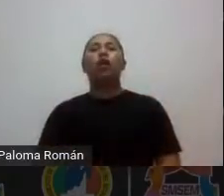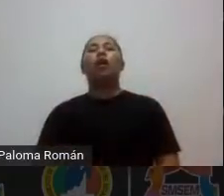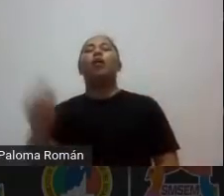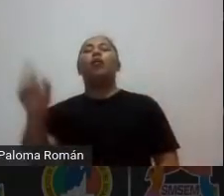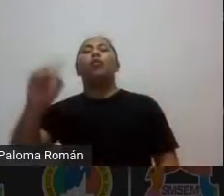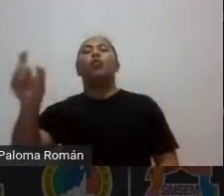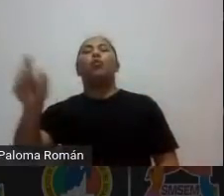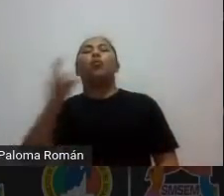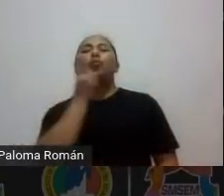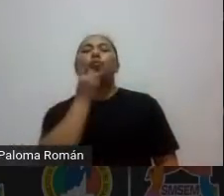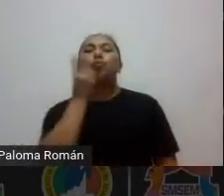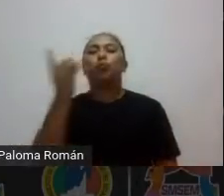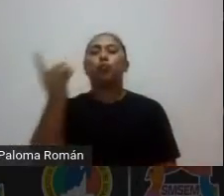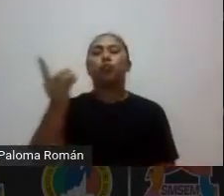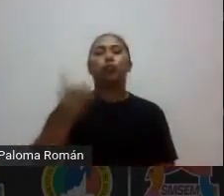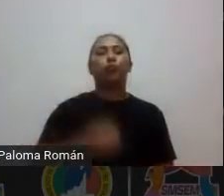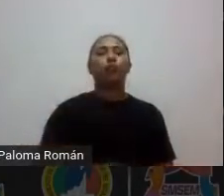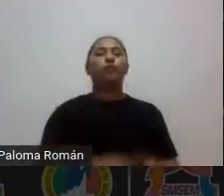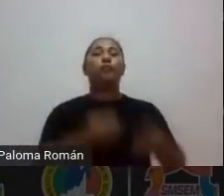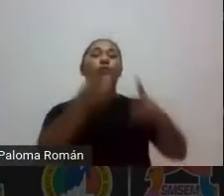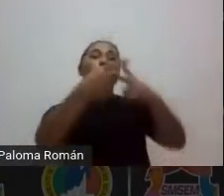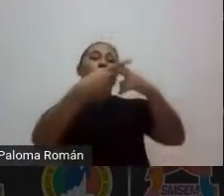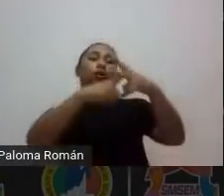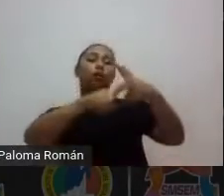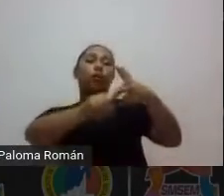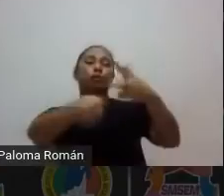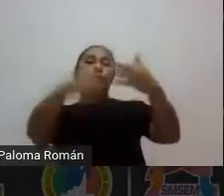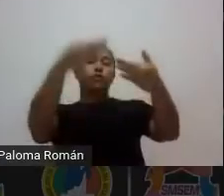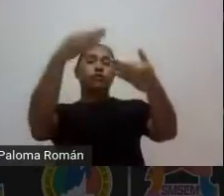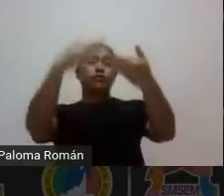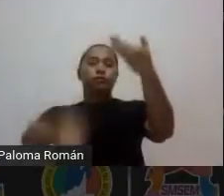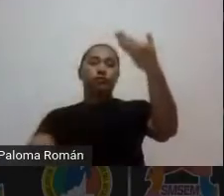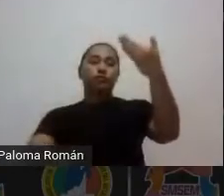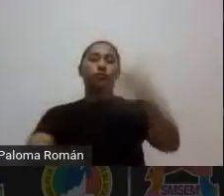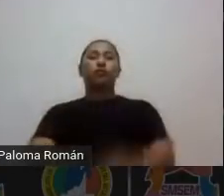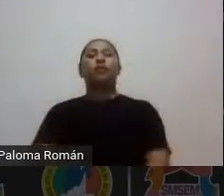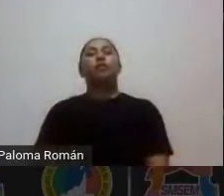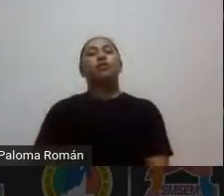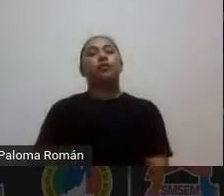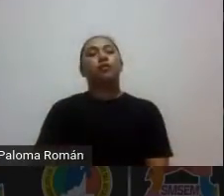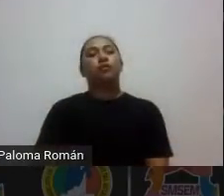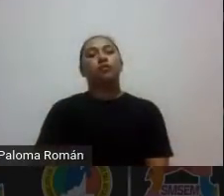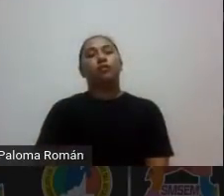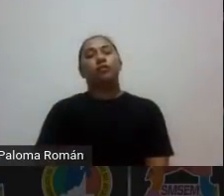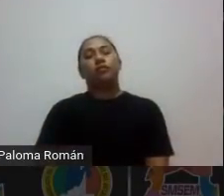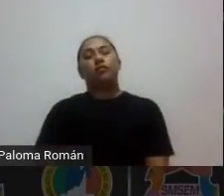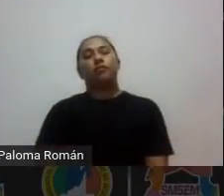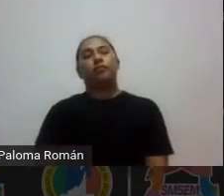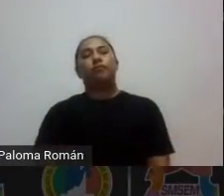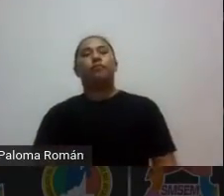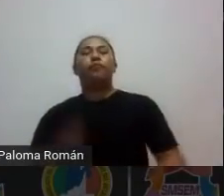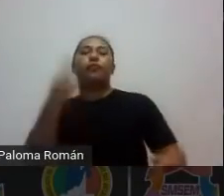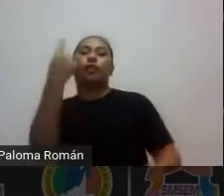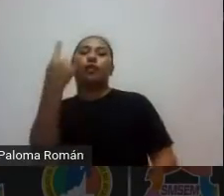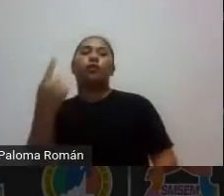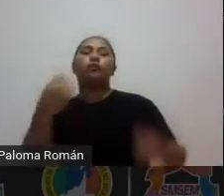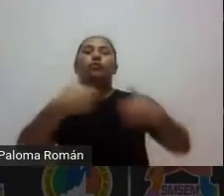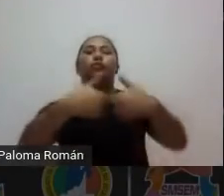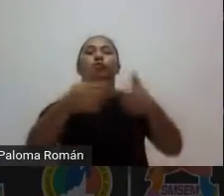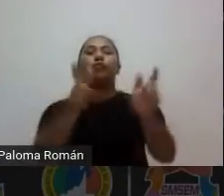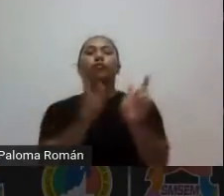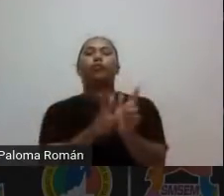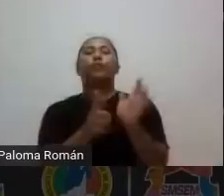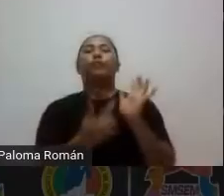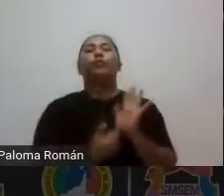empieza el cierre el cierre es equipo uno pase al frente